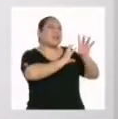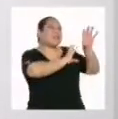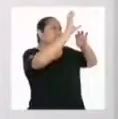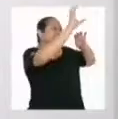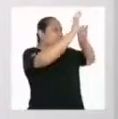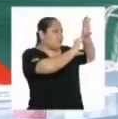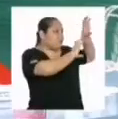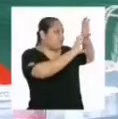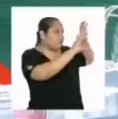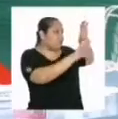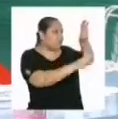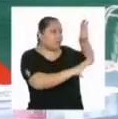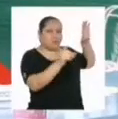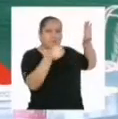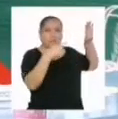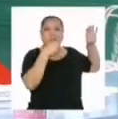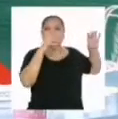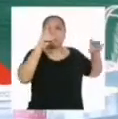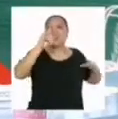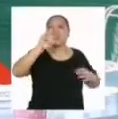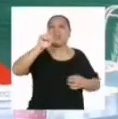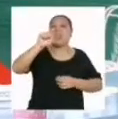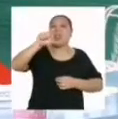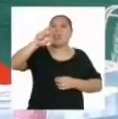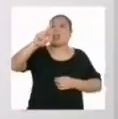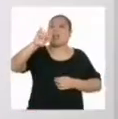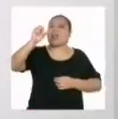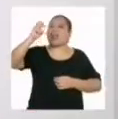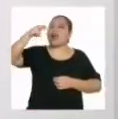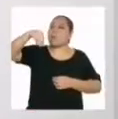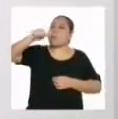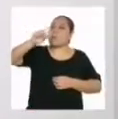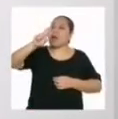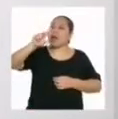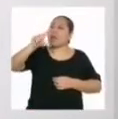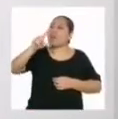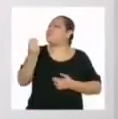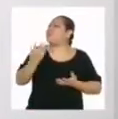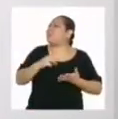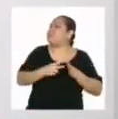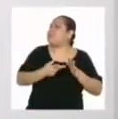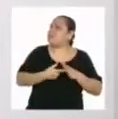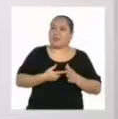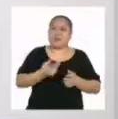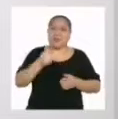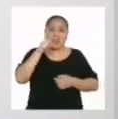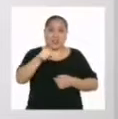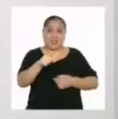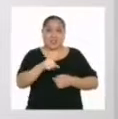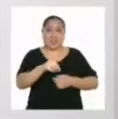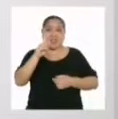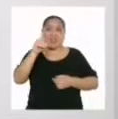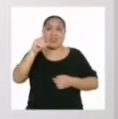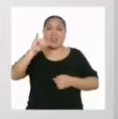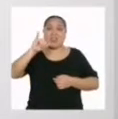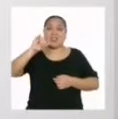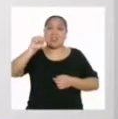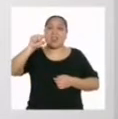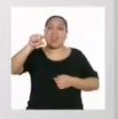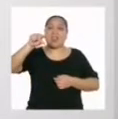diagramarlo como guste. ¿A qué se refiere con diagramarlo? La diagramación consiste en la